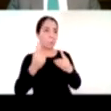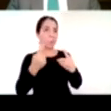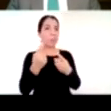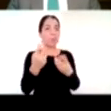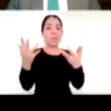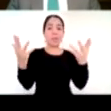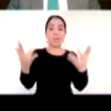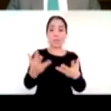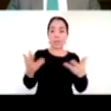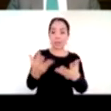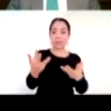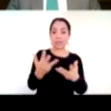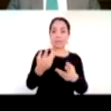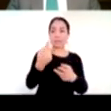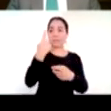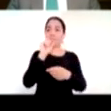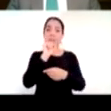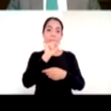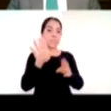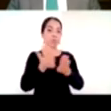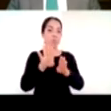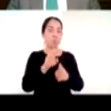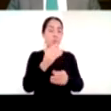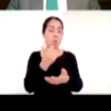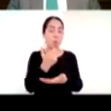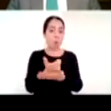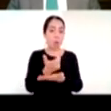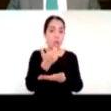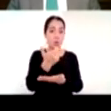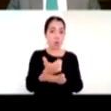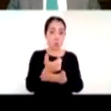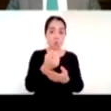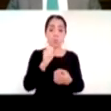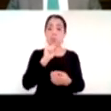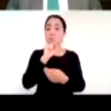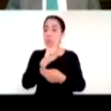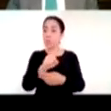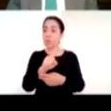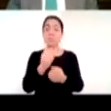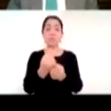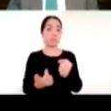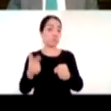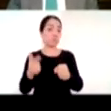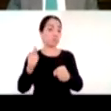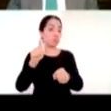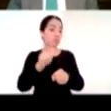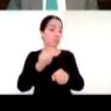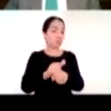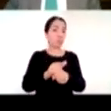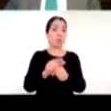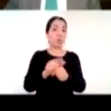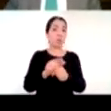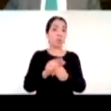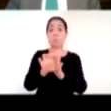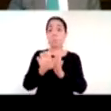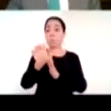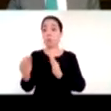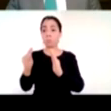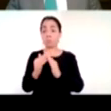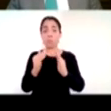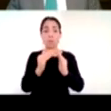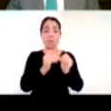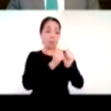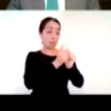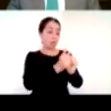económica una incertidumbre que se vive de distintas latitudes en la parte social cuando confinarse no es lo mismo 10 días que